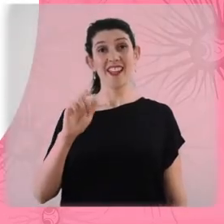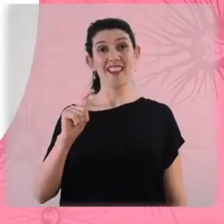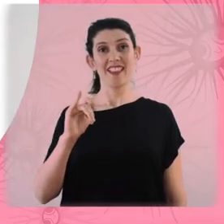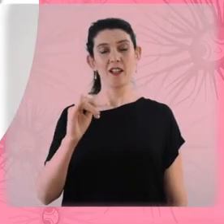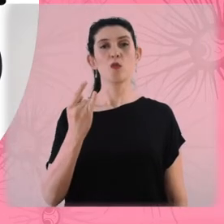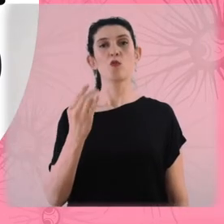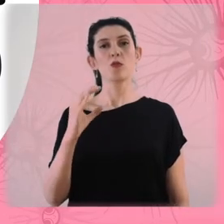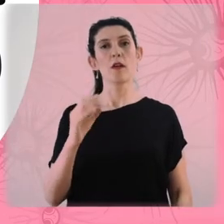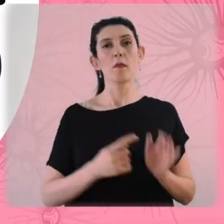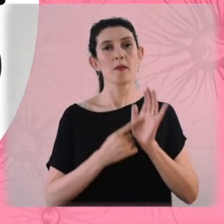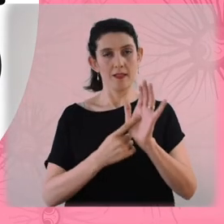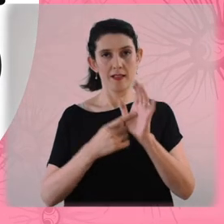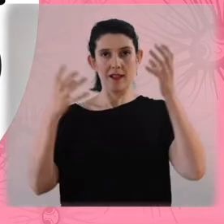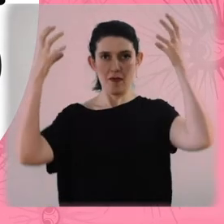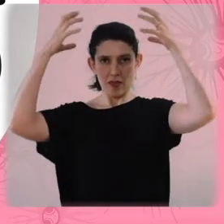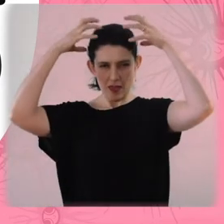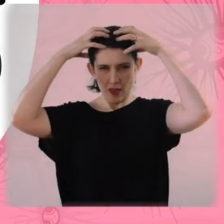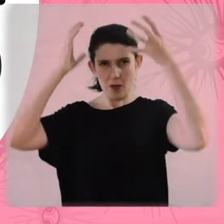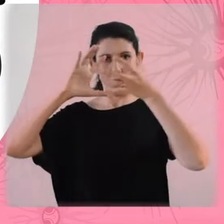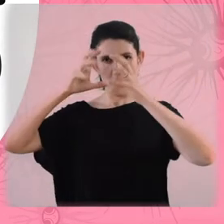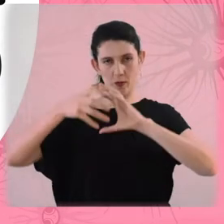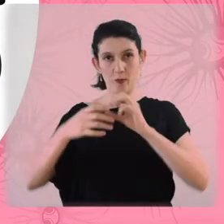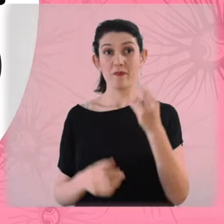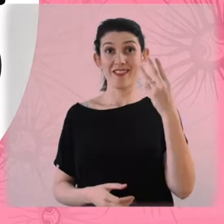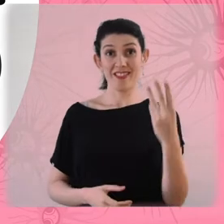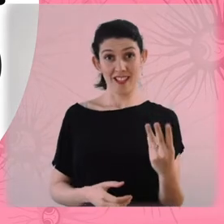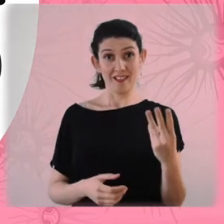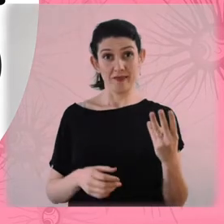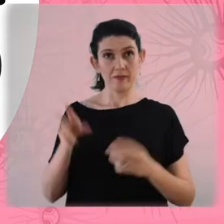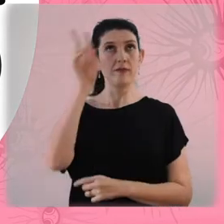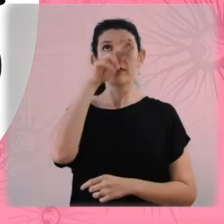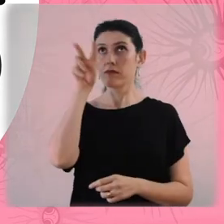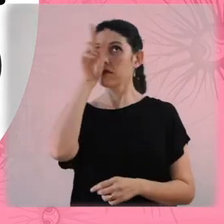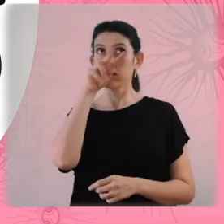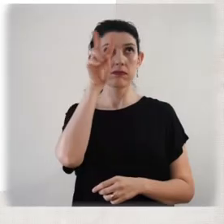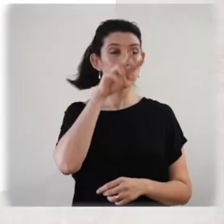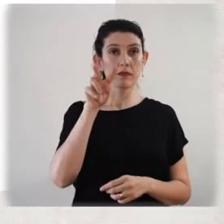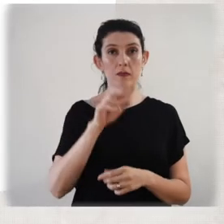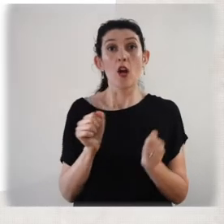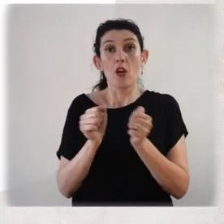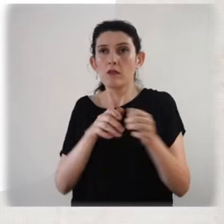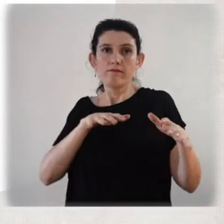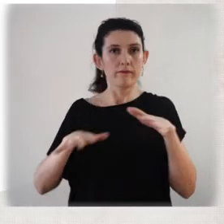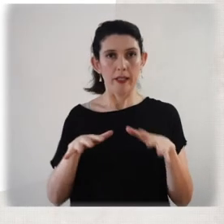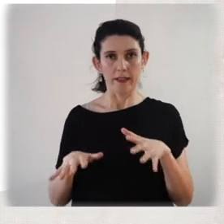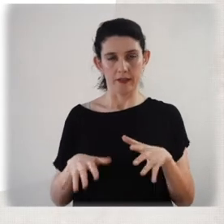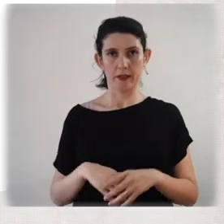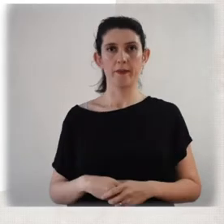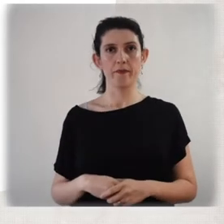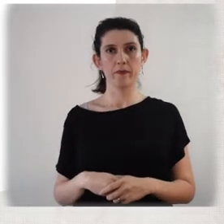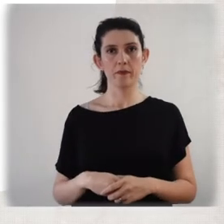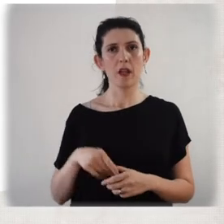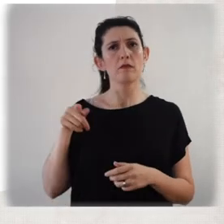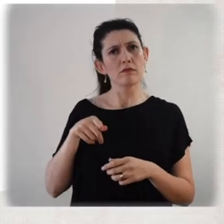CDTUC presenta Neuromundos, capítulo 3. Trastorno por déficit atencional con hiperactividad. ¿El déficit atencional surgió hace